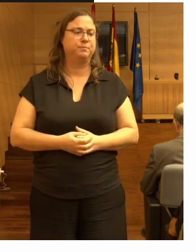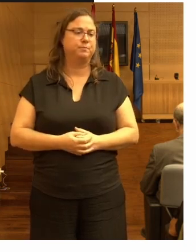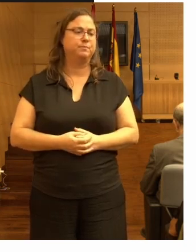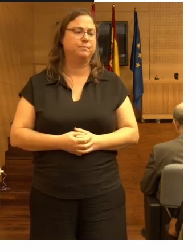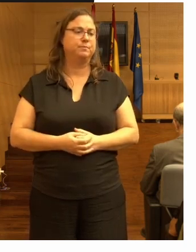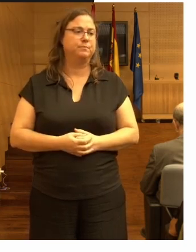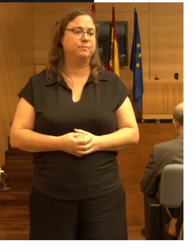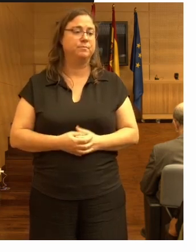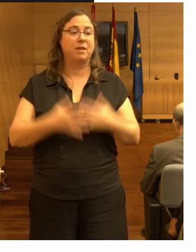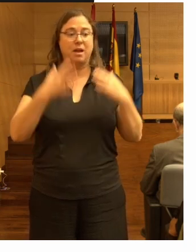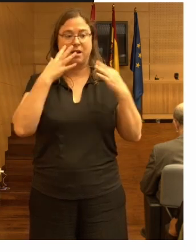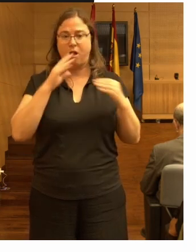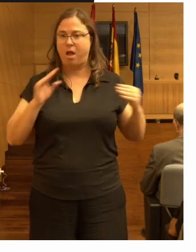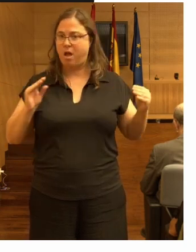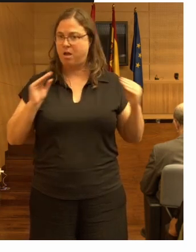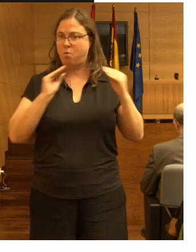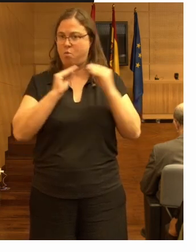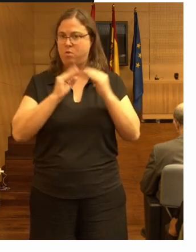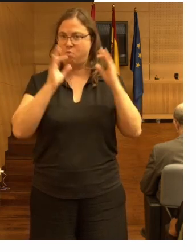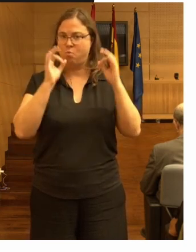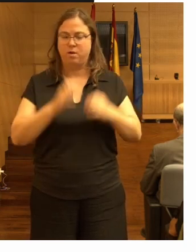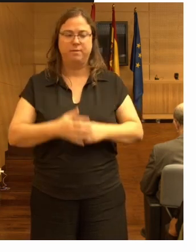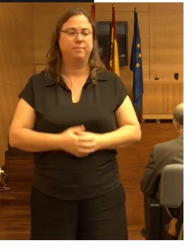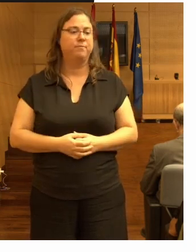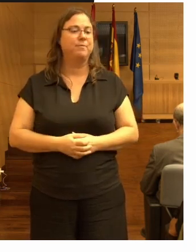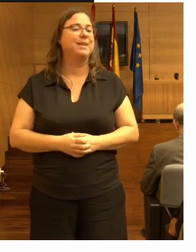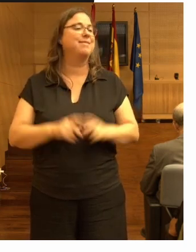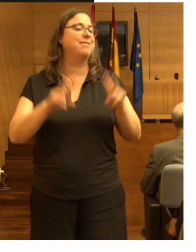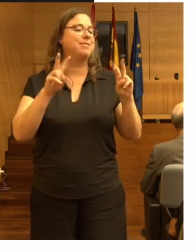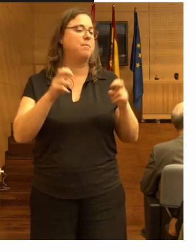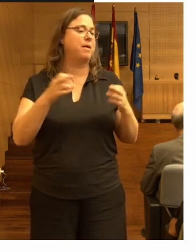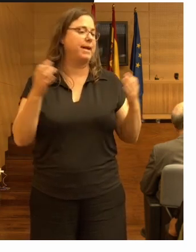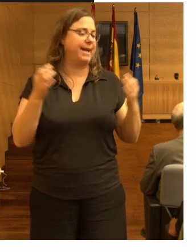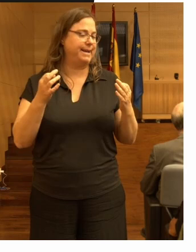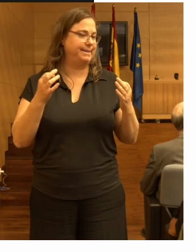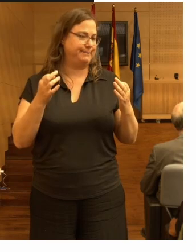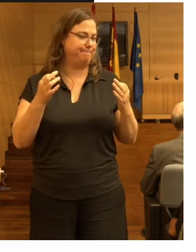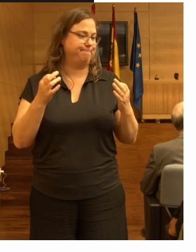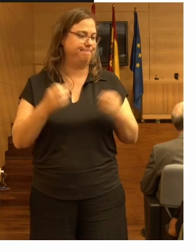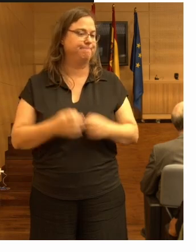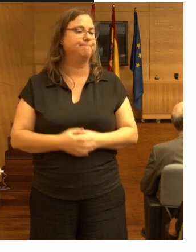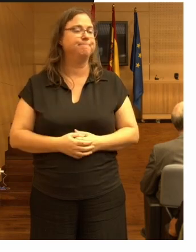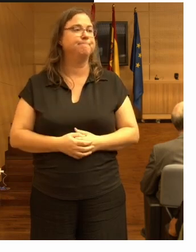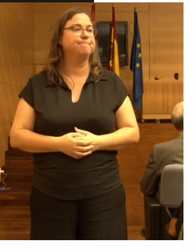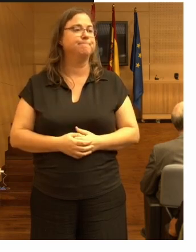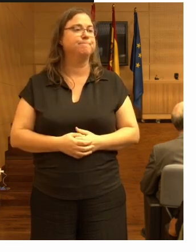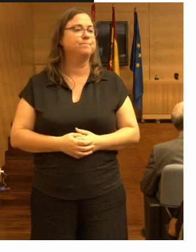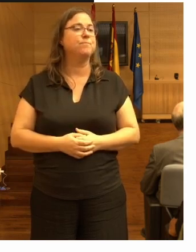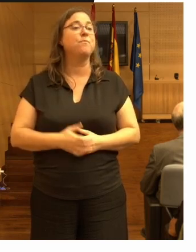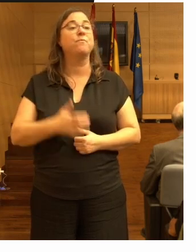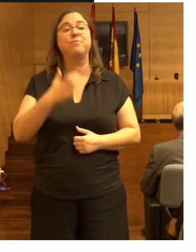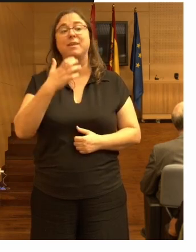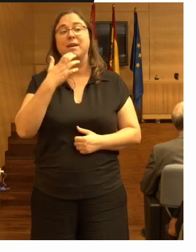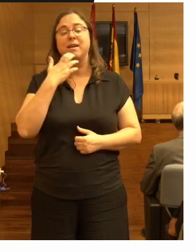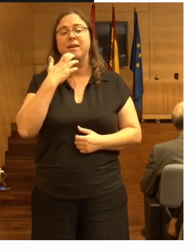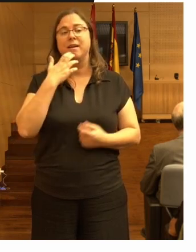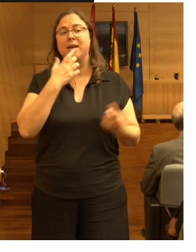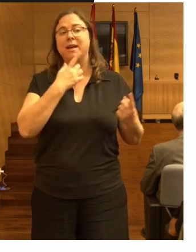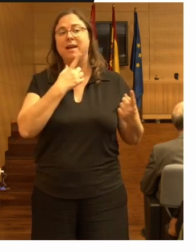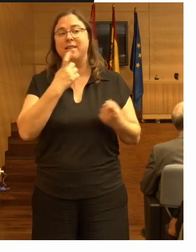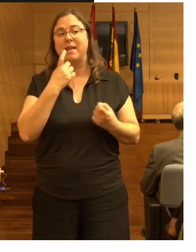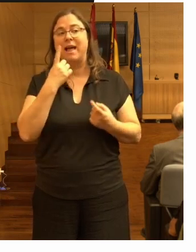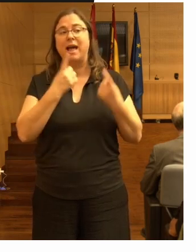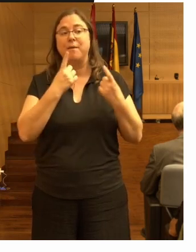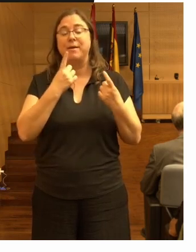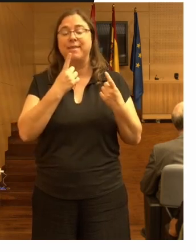creo que estamos de acuerdo en cuestiones claro hacer prevención de caídas tiene